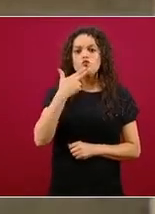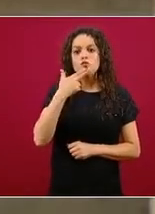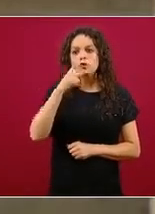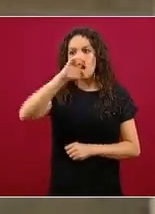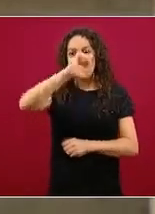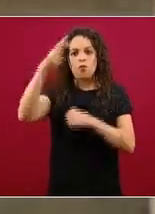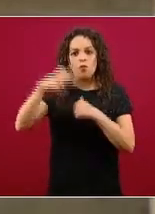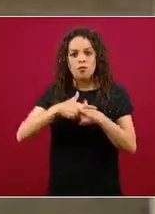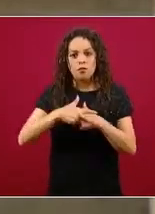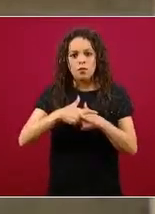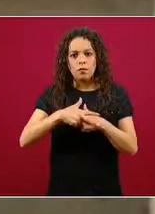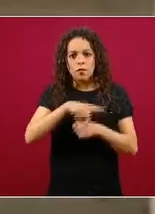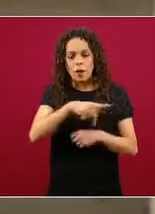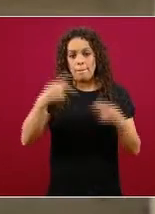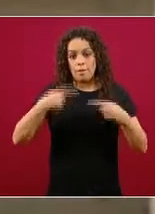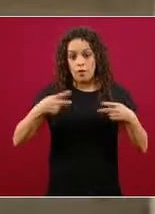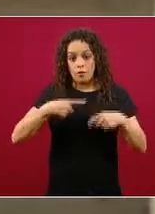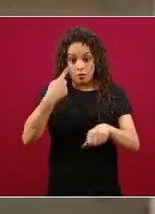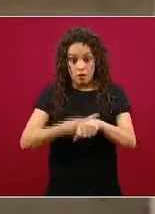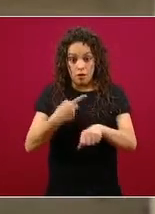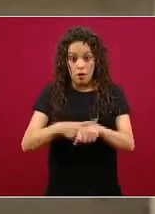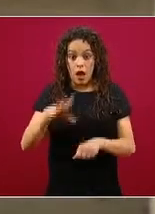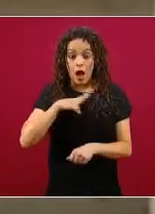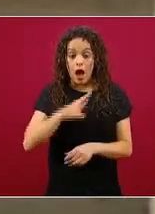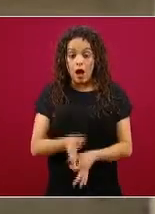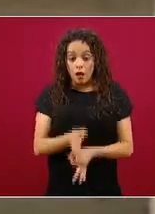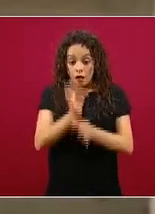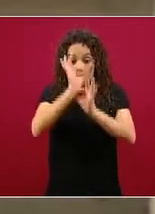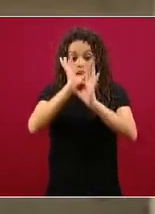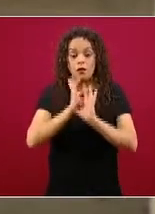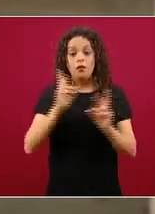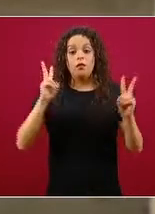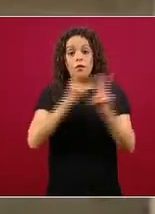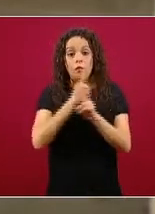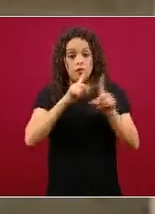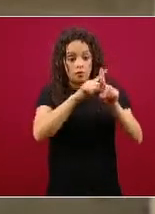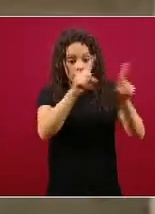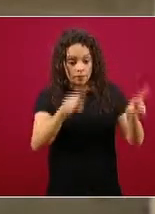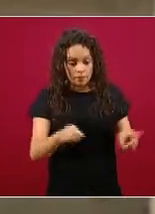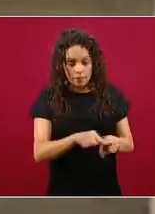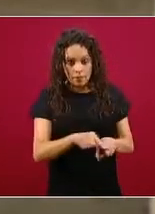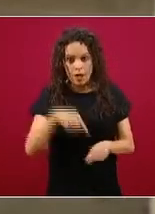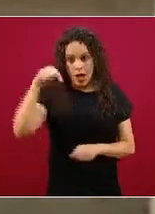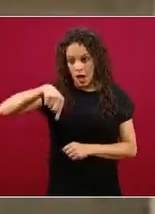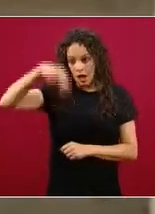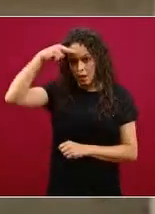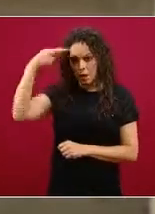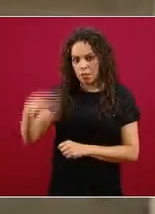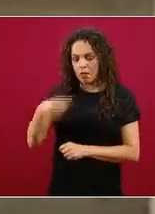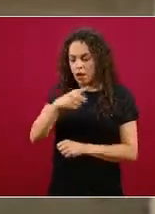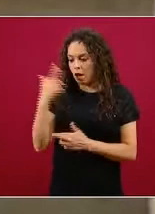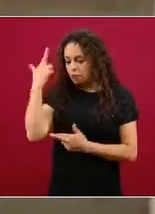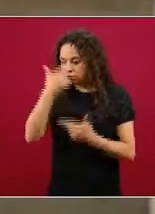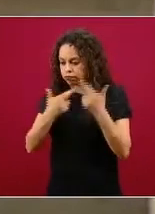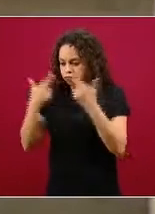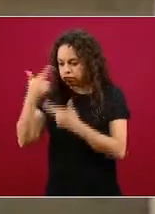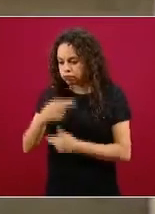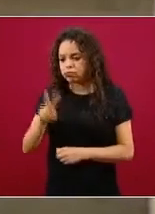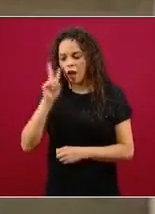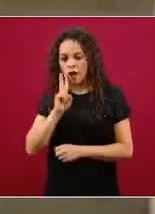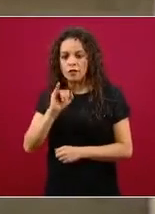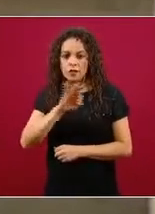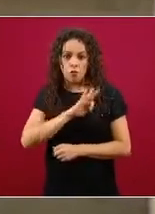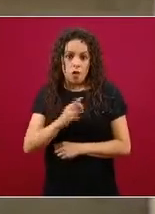y que aquí el gobierno de la Ciudad de México está analizando usarlo, pero por otro lado el INER dice que